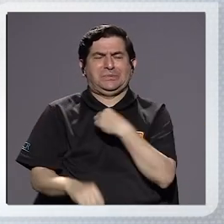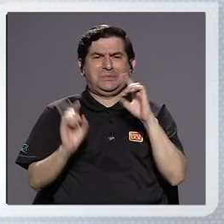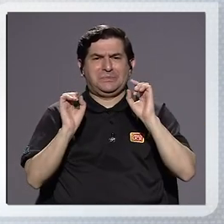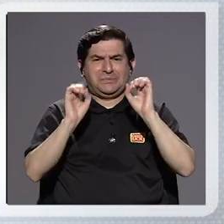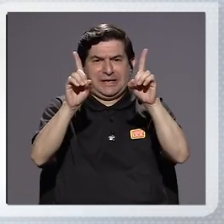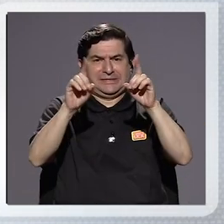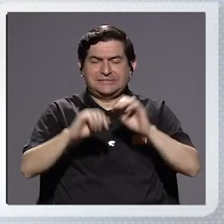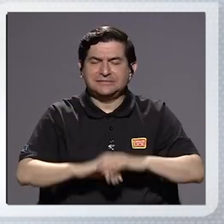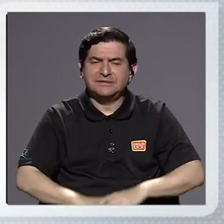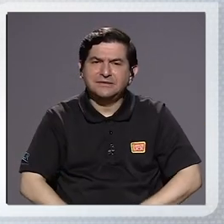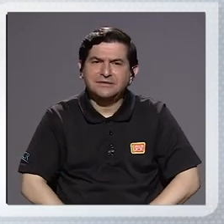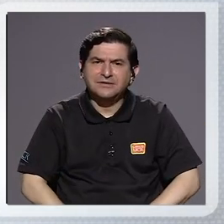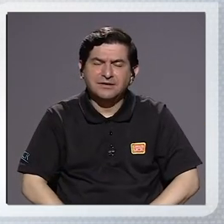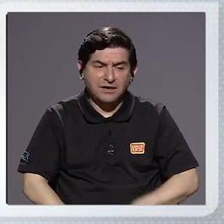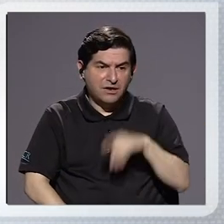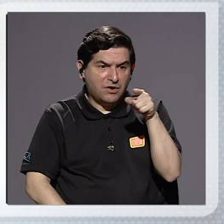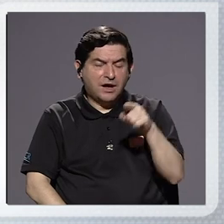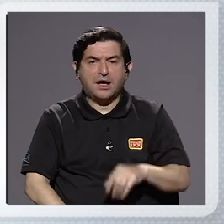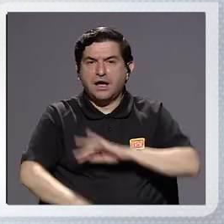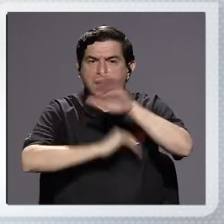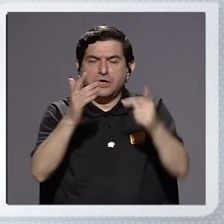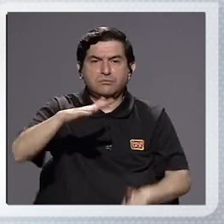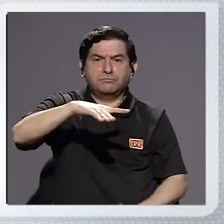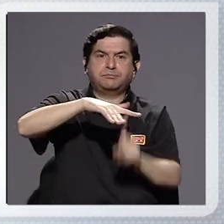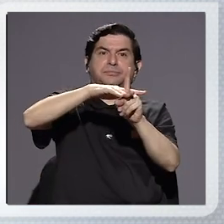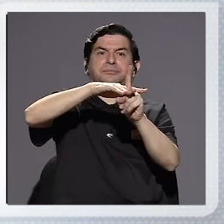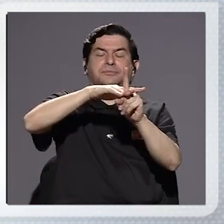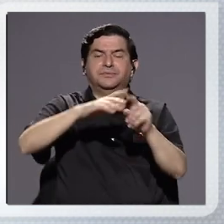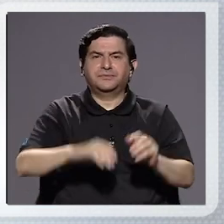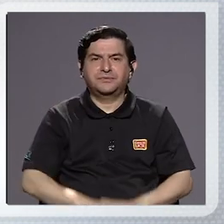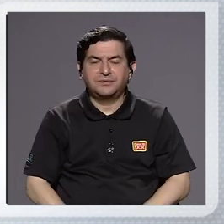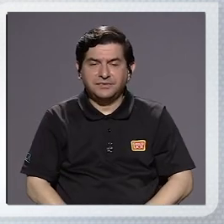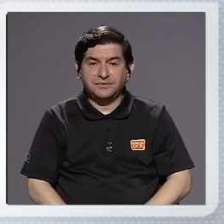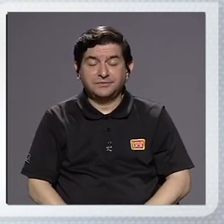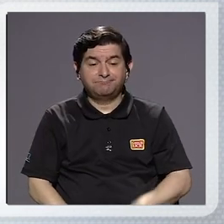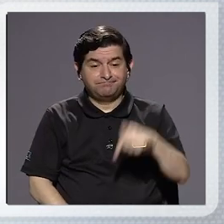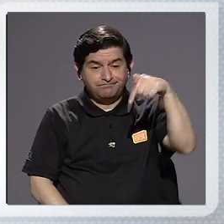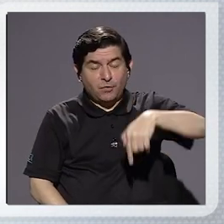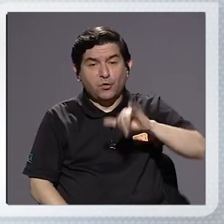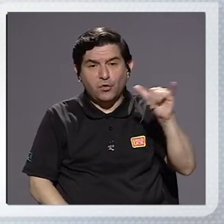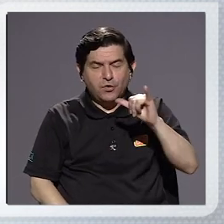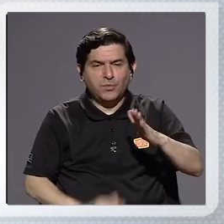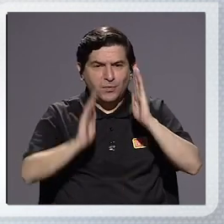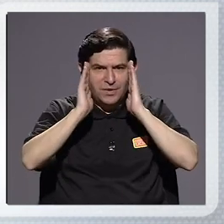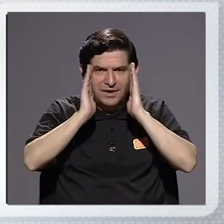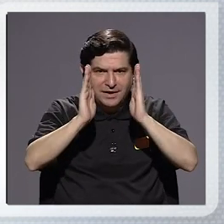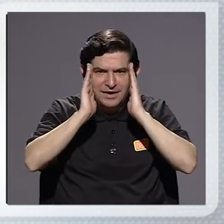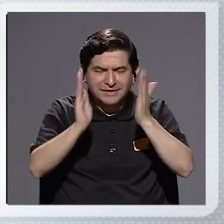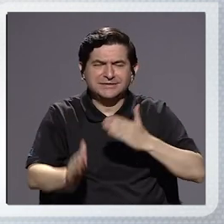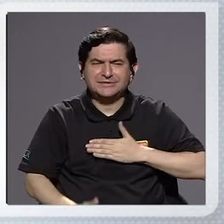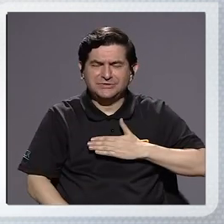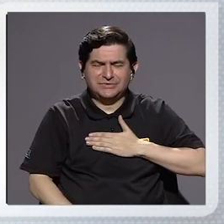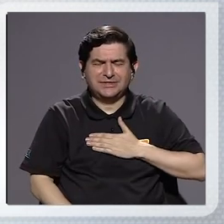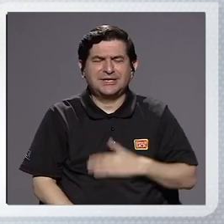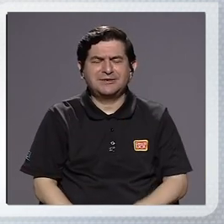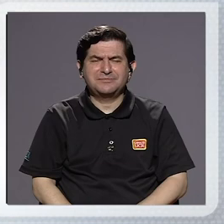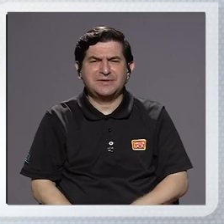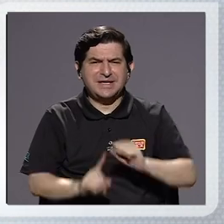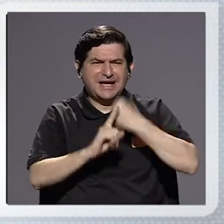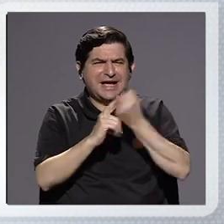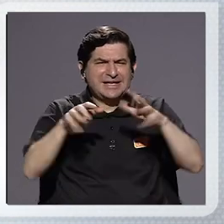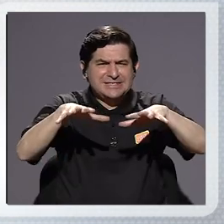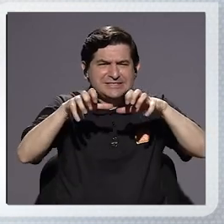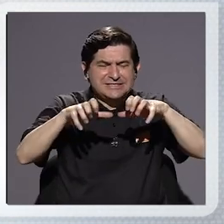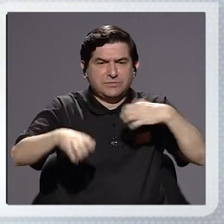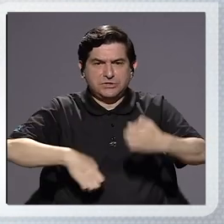Educación? Vea que ahí salta todo, ¿verdad? Y que hoy, por hoy también, hay una atención que a mí me preocupa mucho, que es de